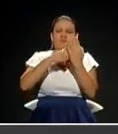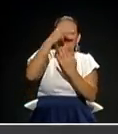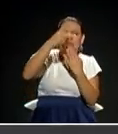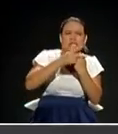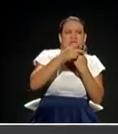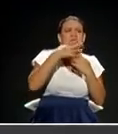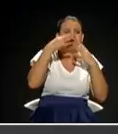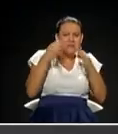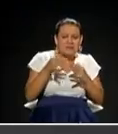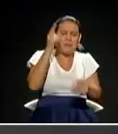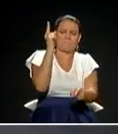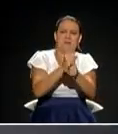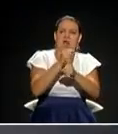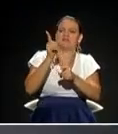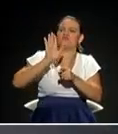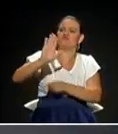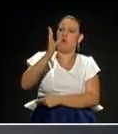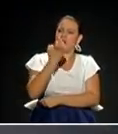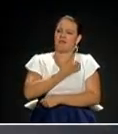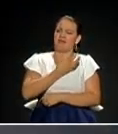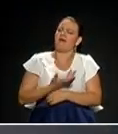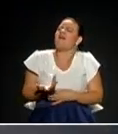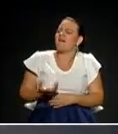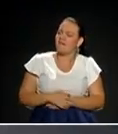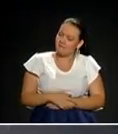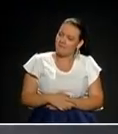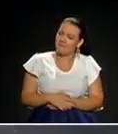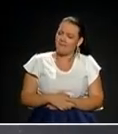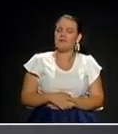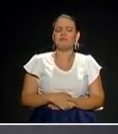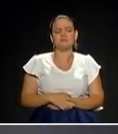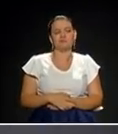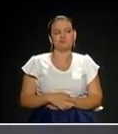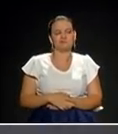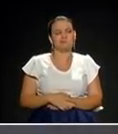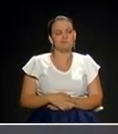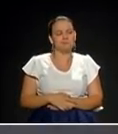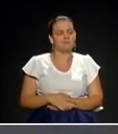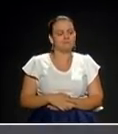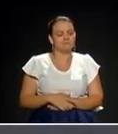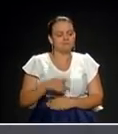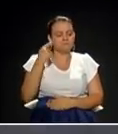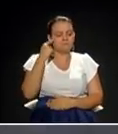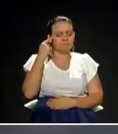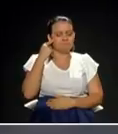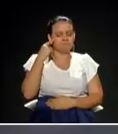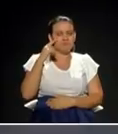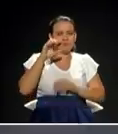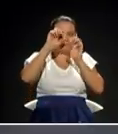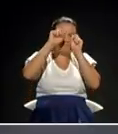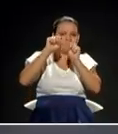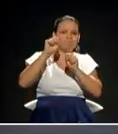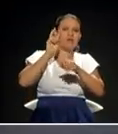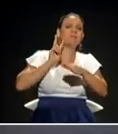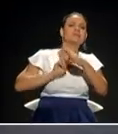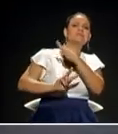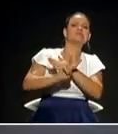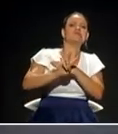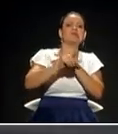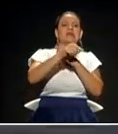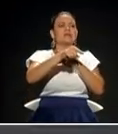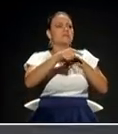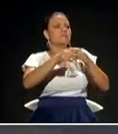realidad en su gobierno? Muchísimas cosas. Hay que generar una nueva visión de cómo queremos construir vivienda en Medellín.